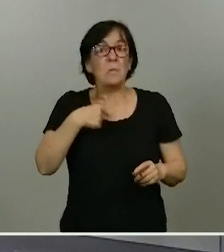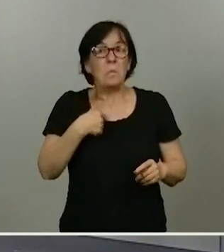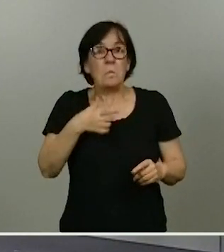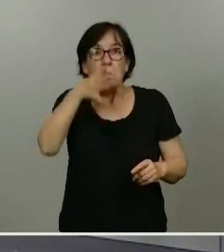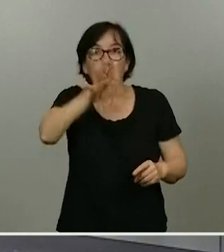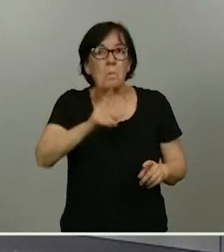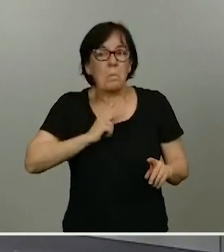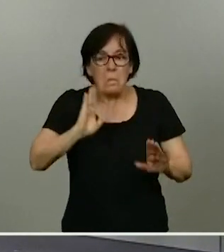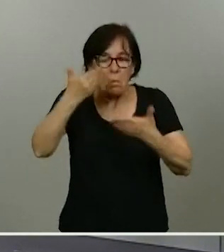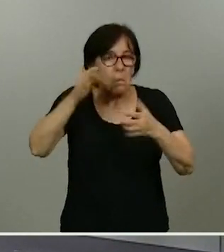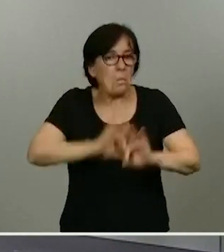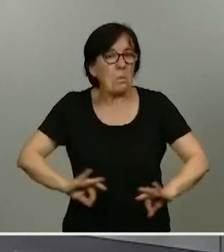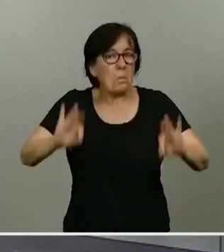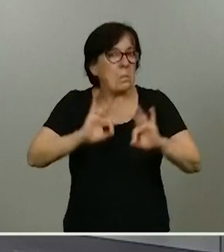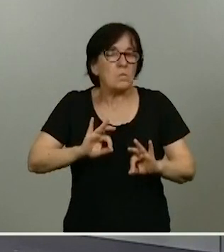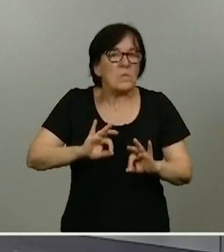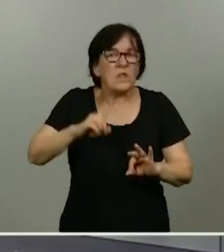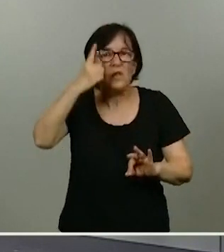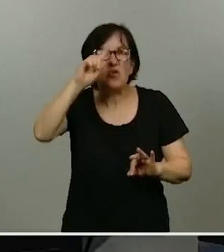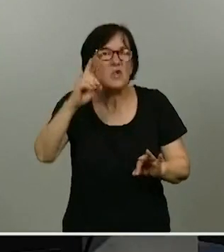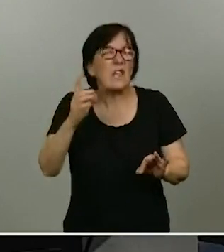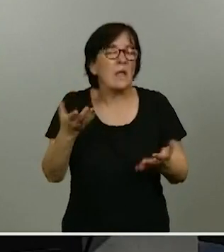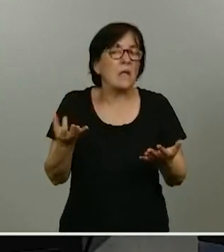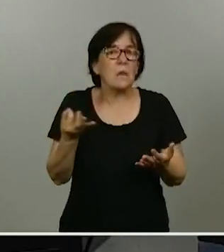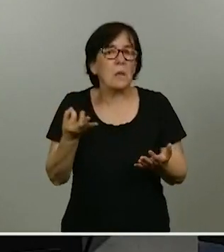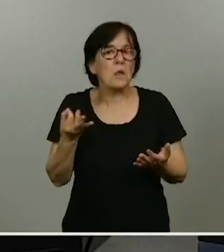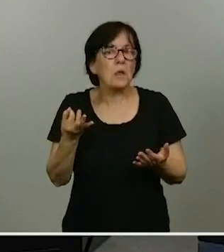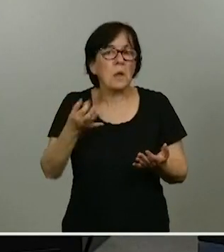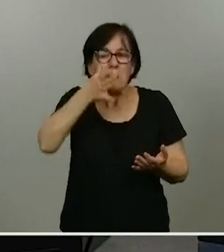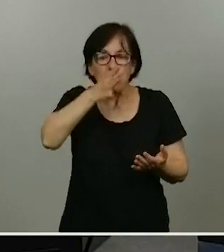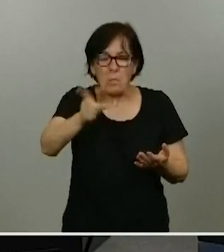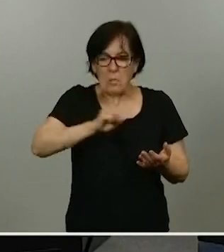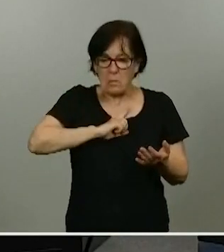¿Qué es lo que se me enuncia?